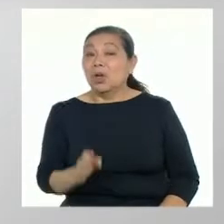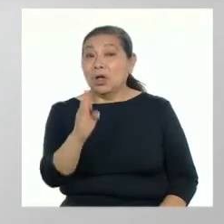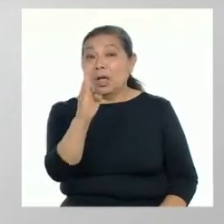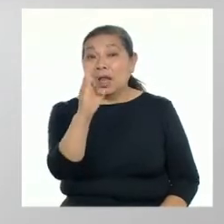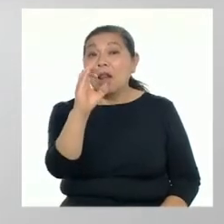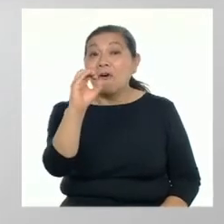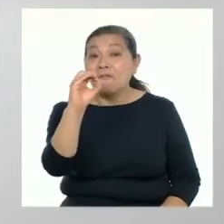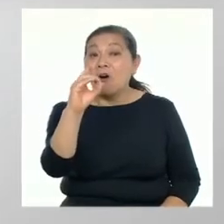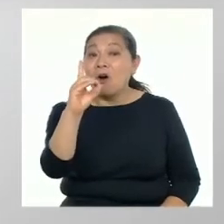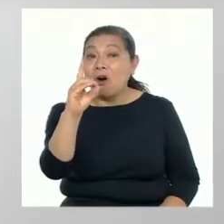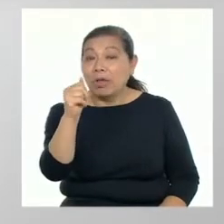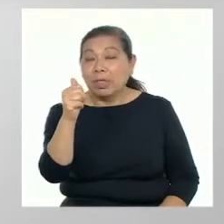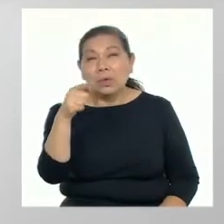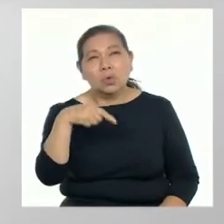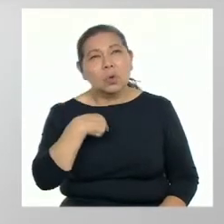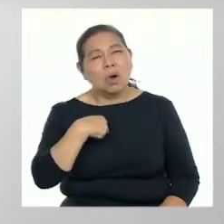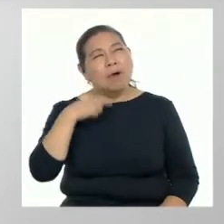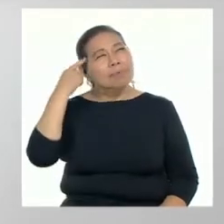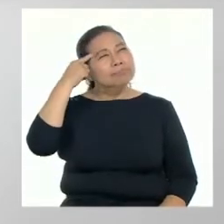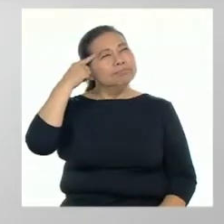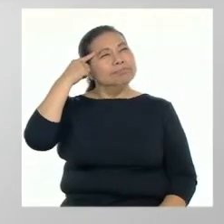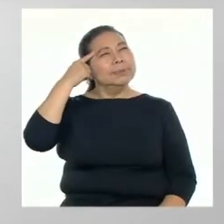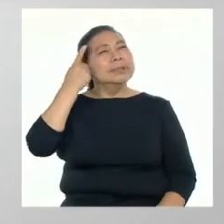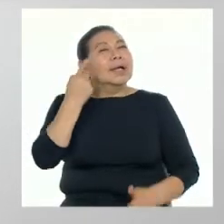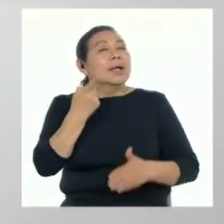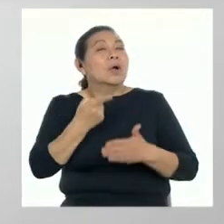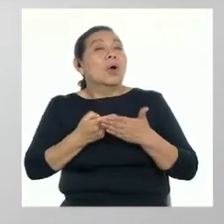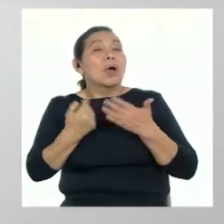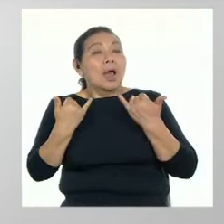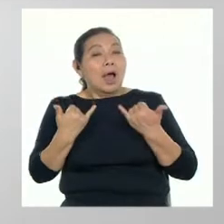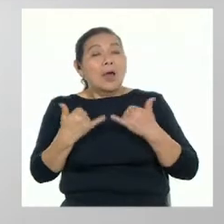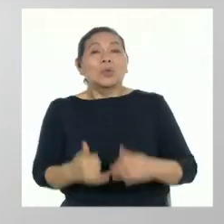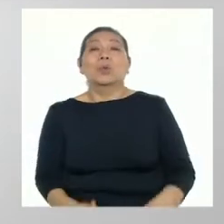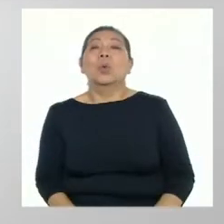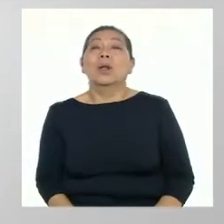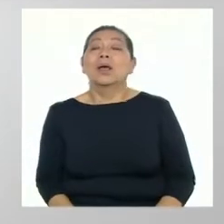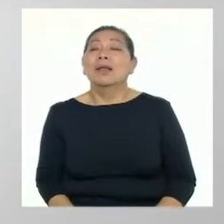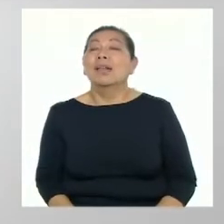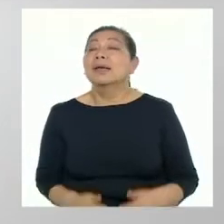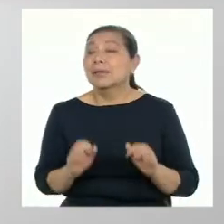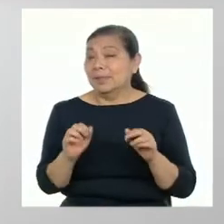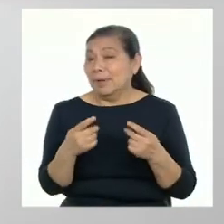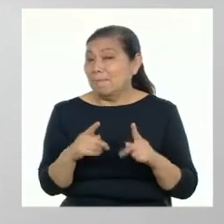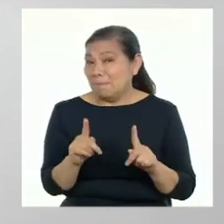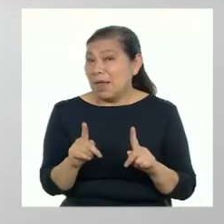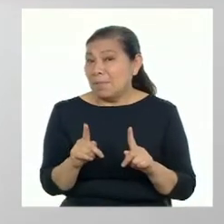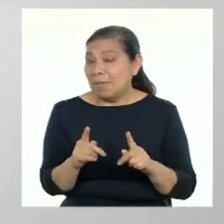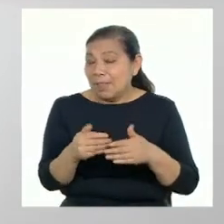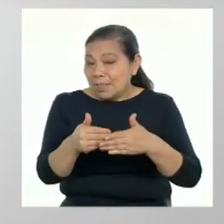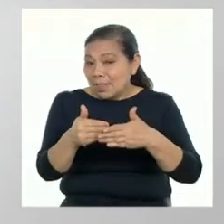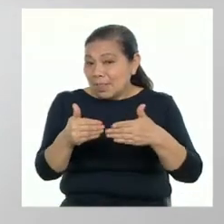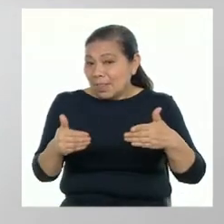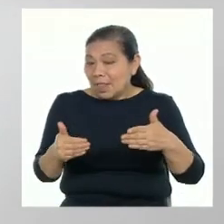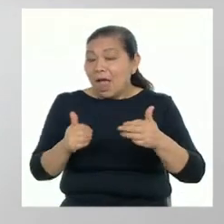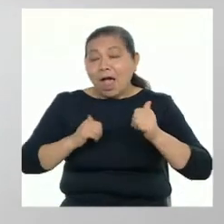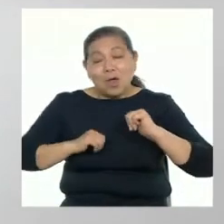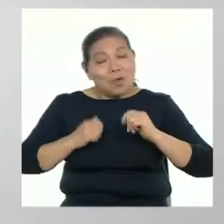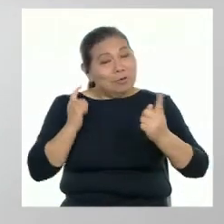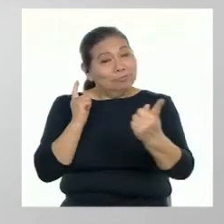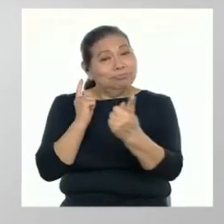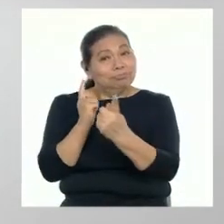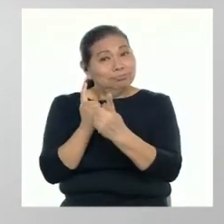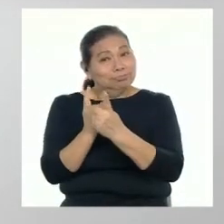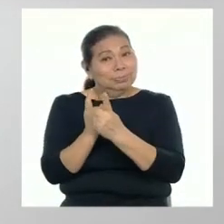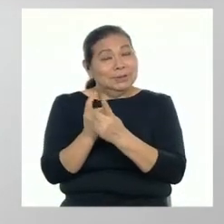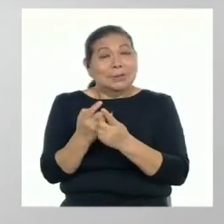FODA vamos a poder reflexionar sobre nuestra situación actual, lo cual nos permitirá anticiparnos y actuar frente a